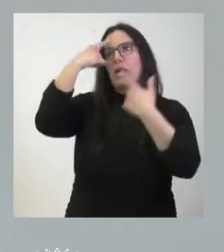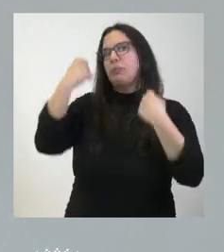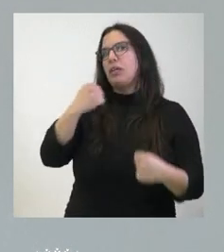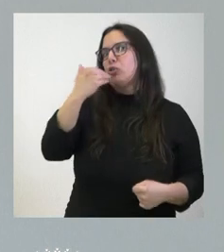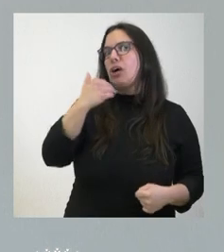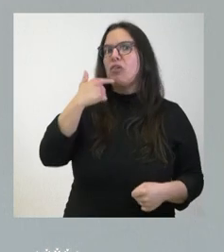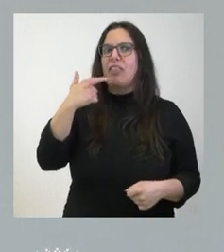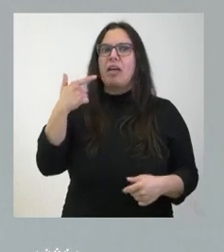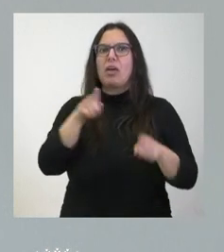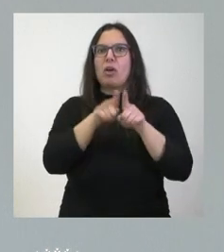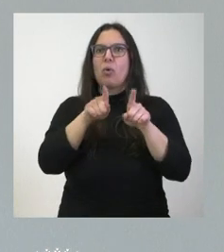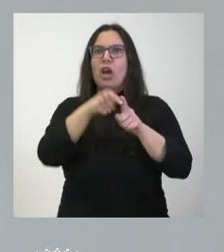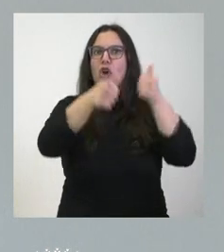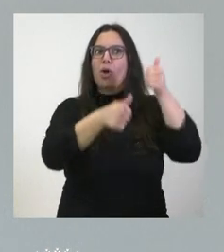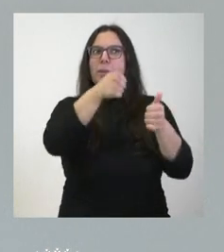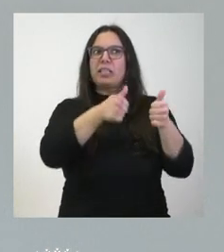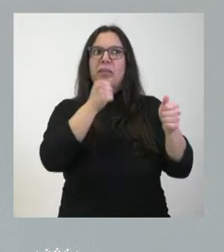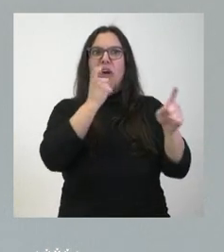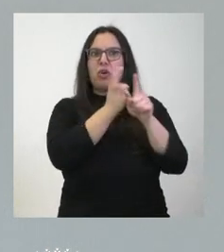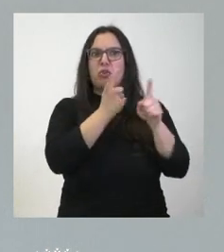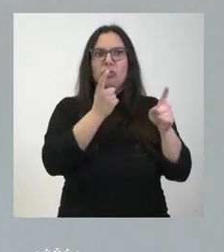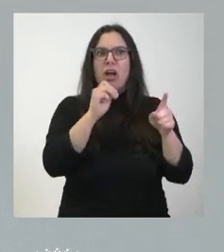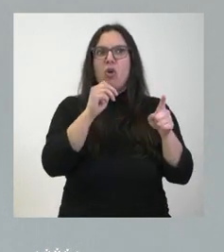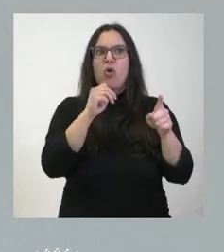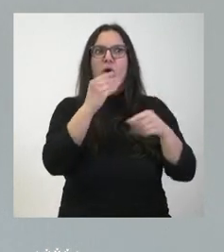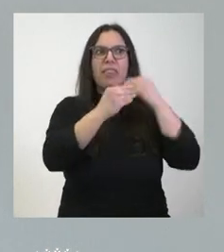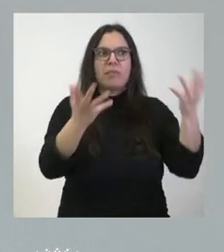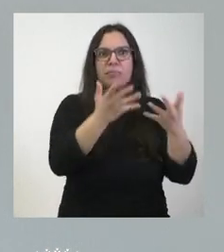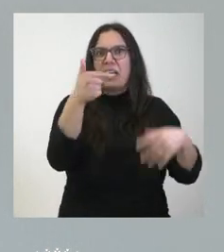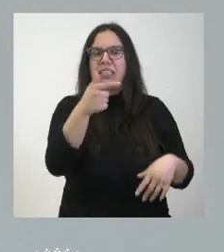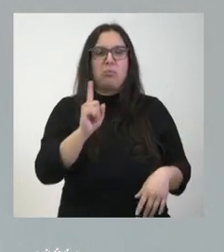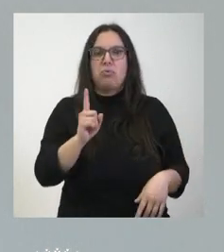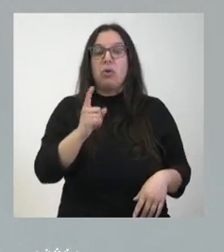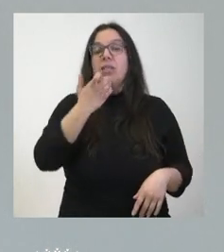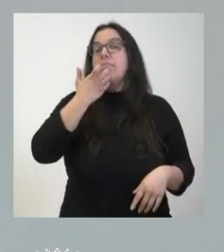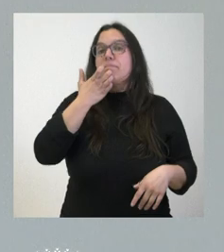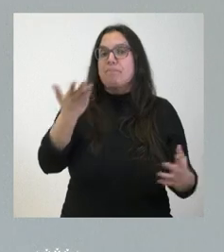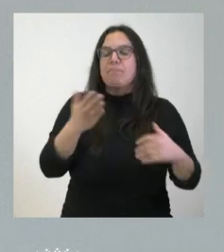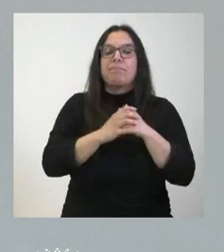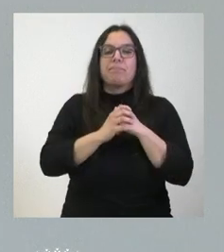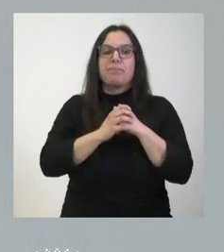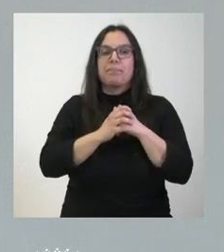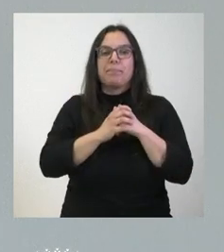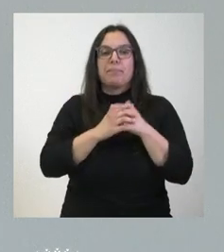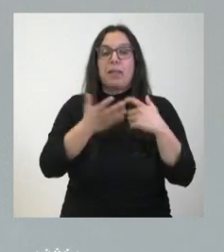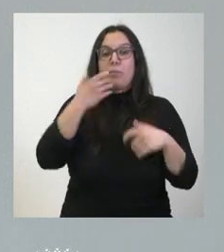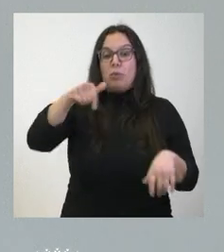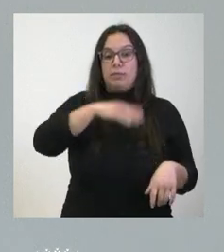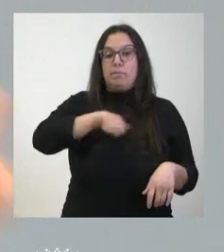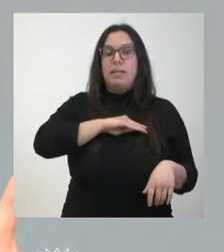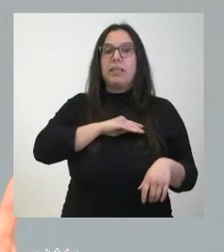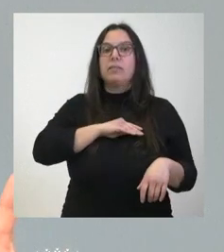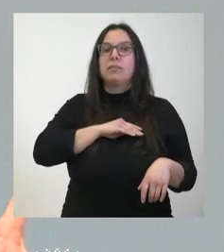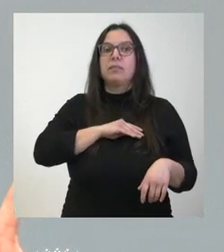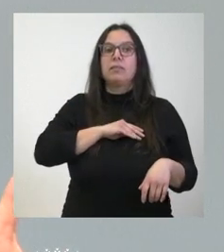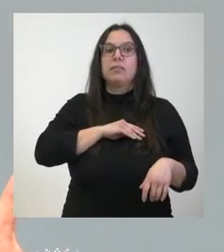negativo influir sobre la competitividad de las empresas. Por ejemplo, si subimos, como se ha subido en España, las